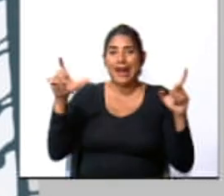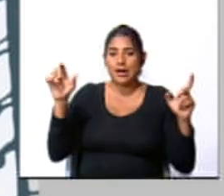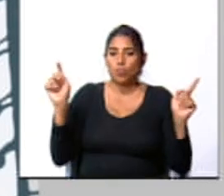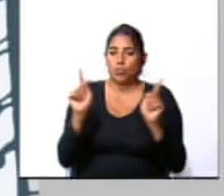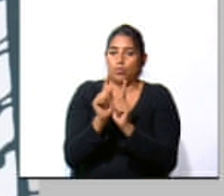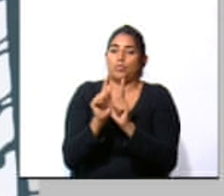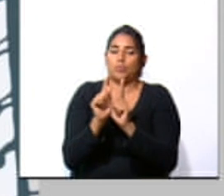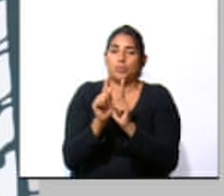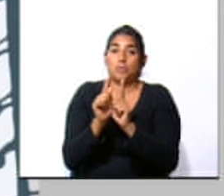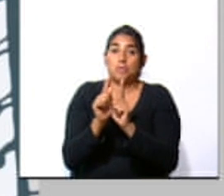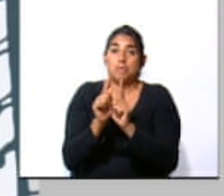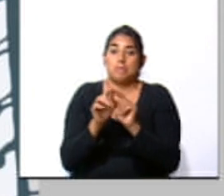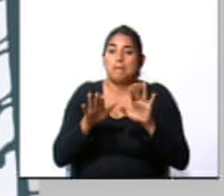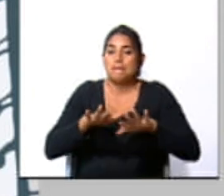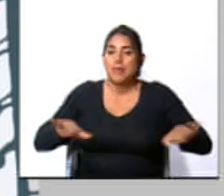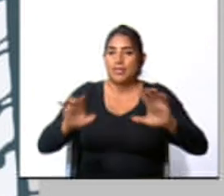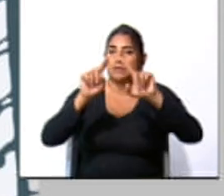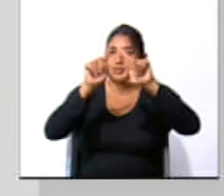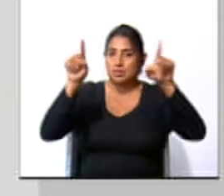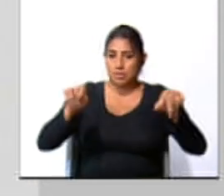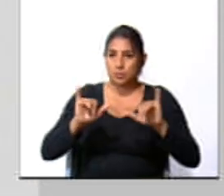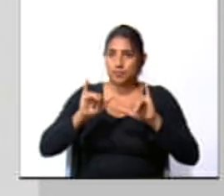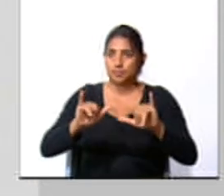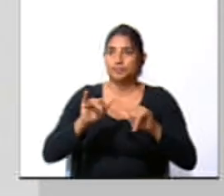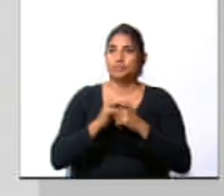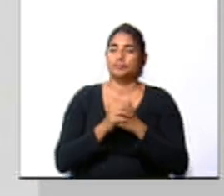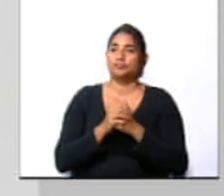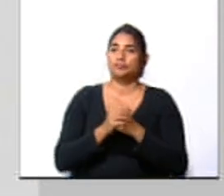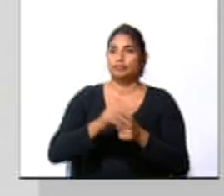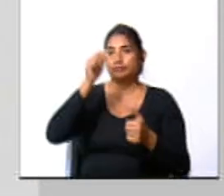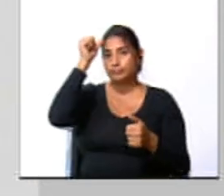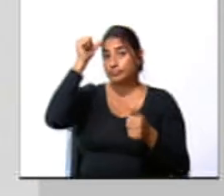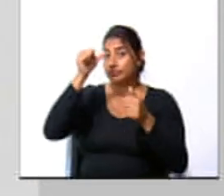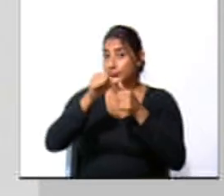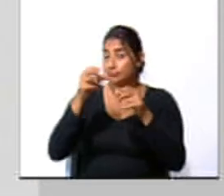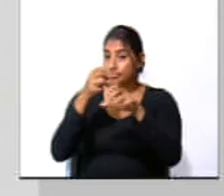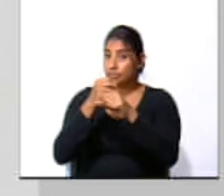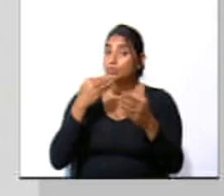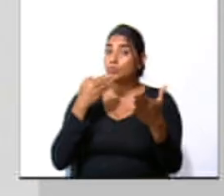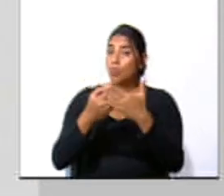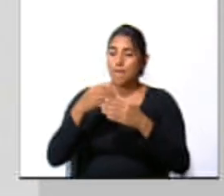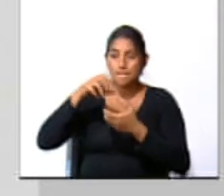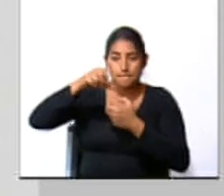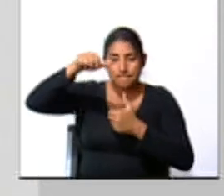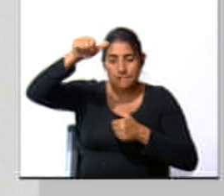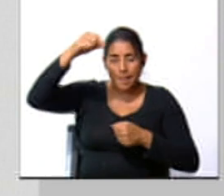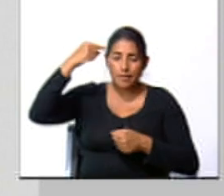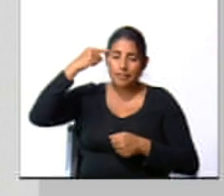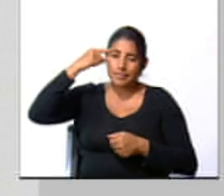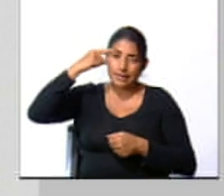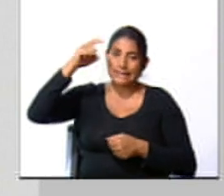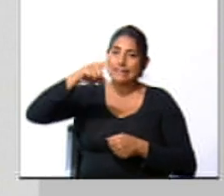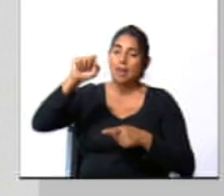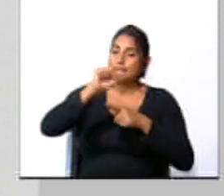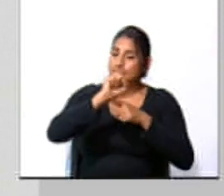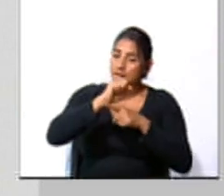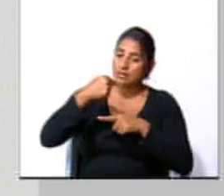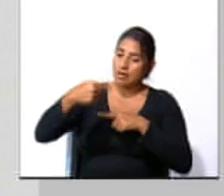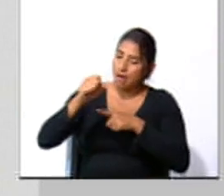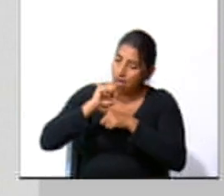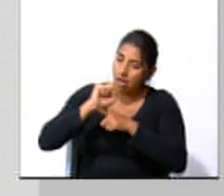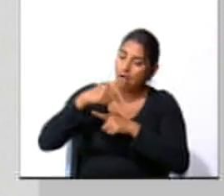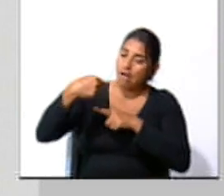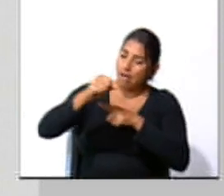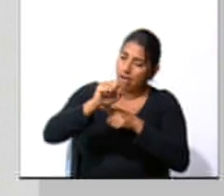manteniéndote en el espacio asignado. Recuerda, para ser un buen mapeador, solo se requiere práctica constante.